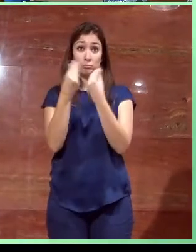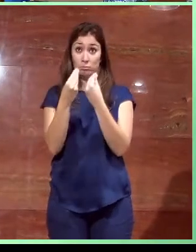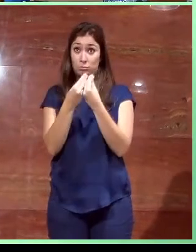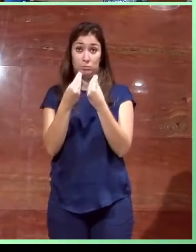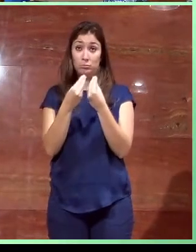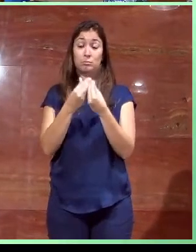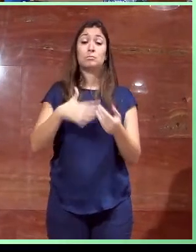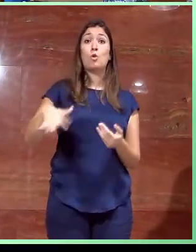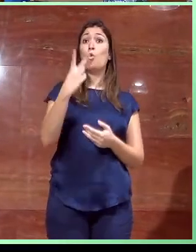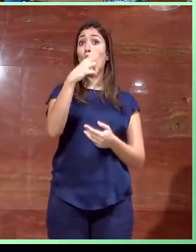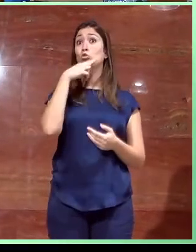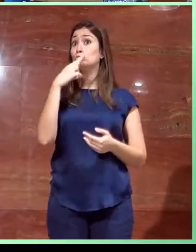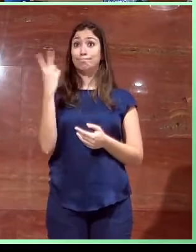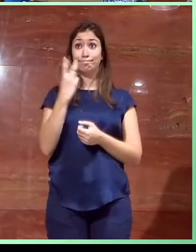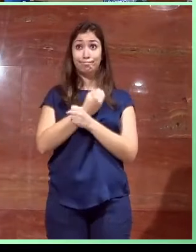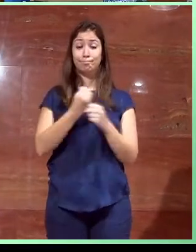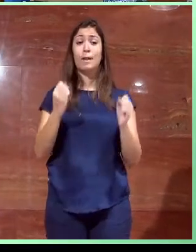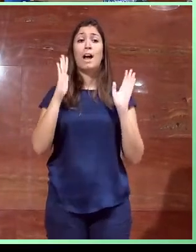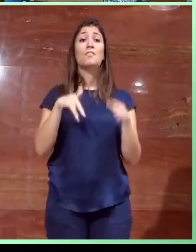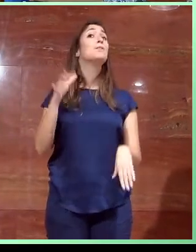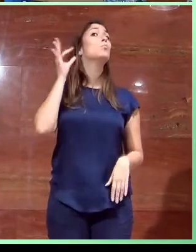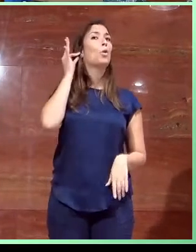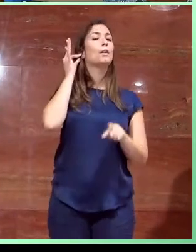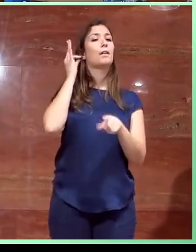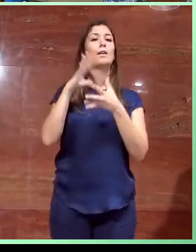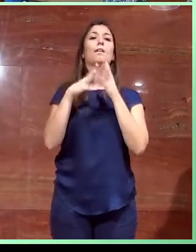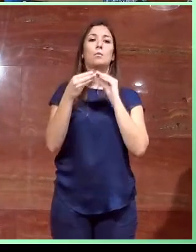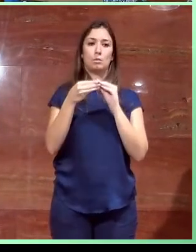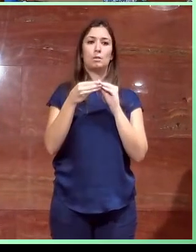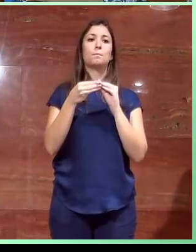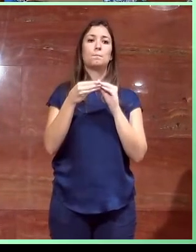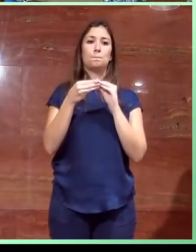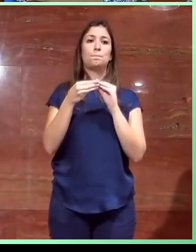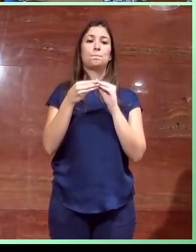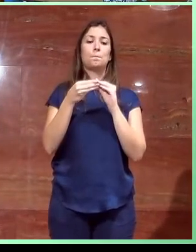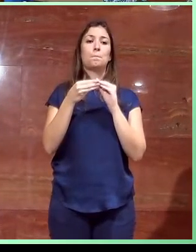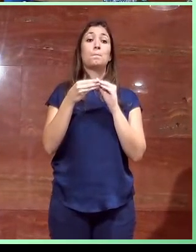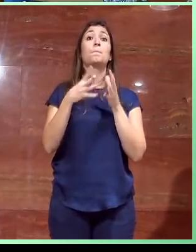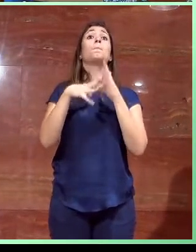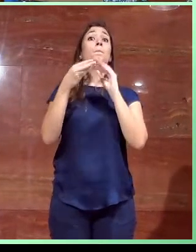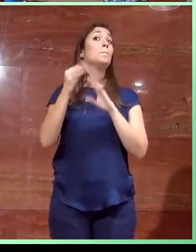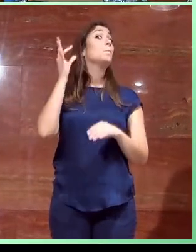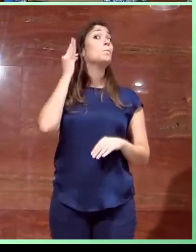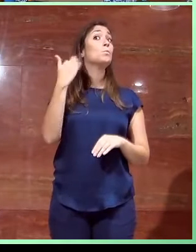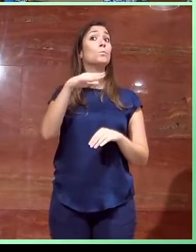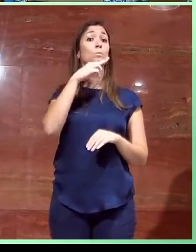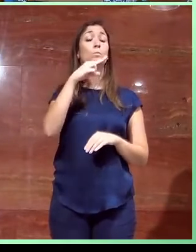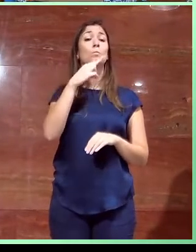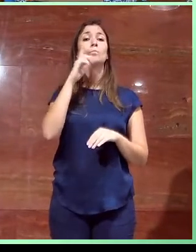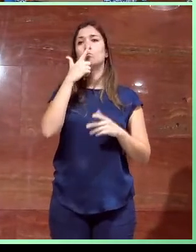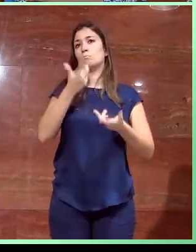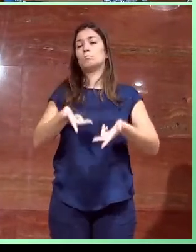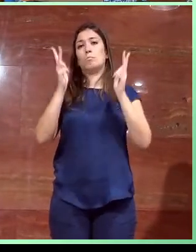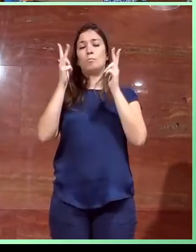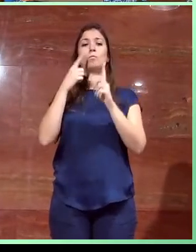adaptarlos de un núcleo de aseo, decidimos adaptar el aseo femenino de forma que, digamos, que sea fácil de